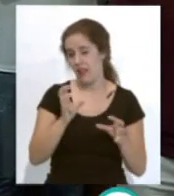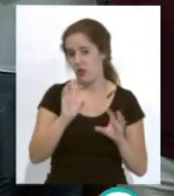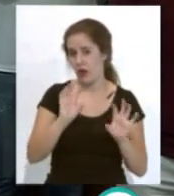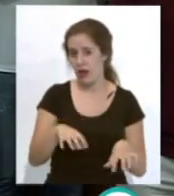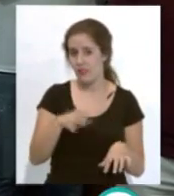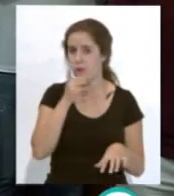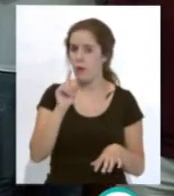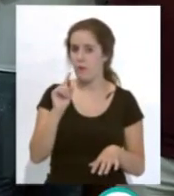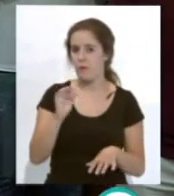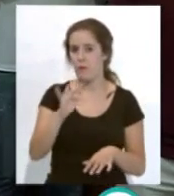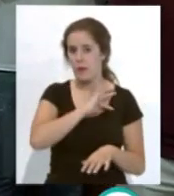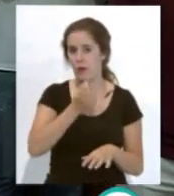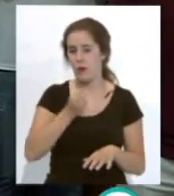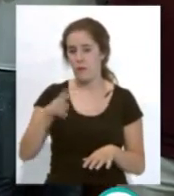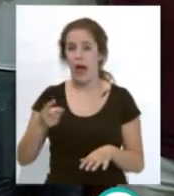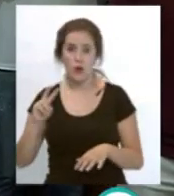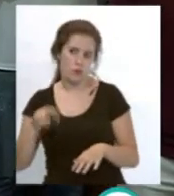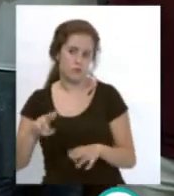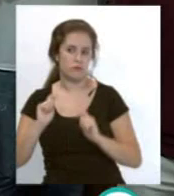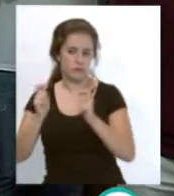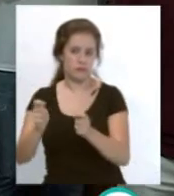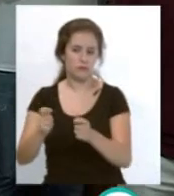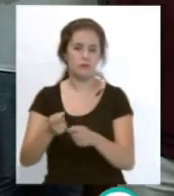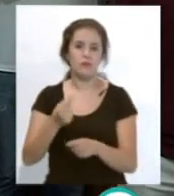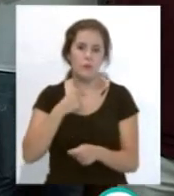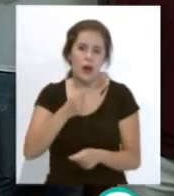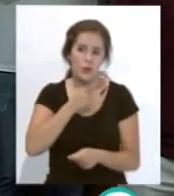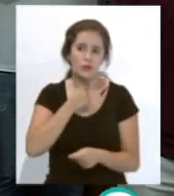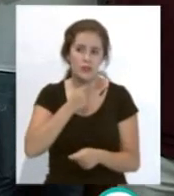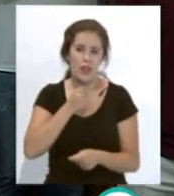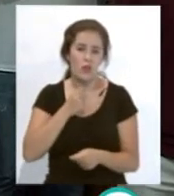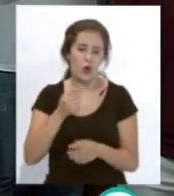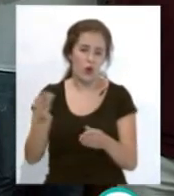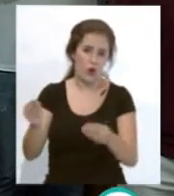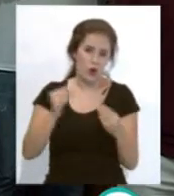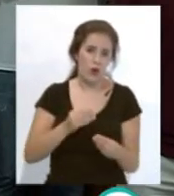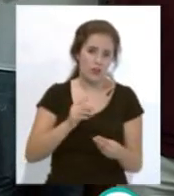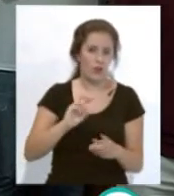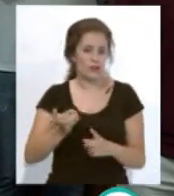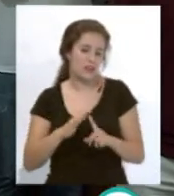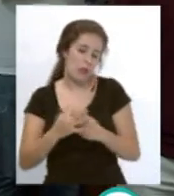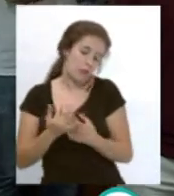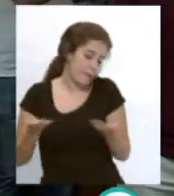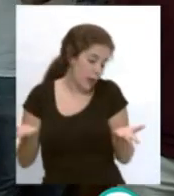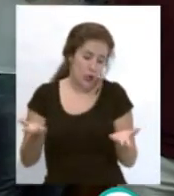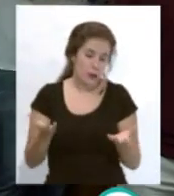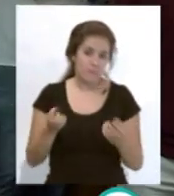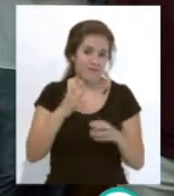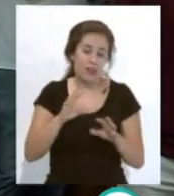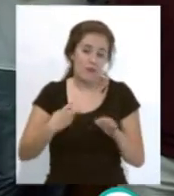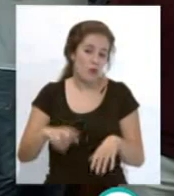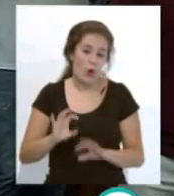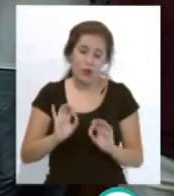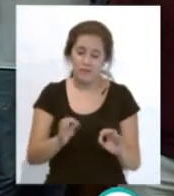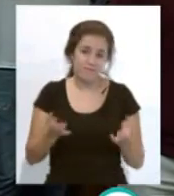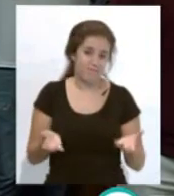haber dado el premio a Manu. Es verdad que no hubiera gustado haberlo recogido en otra circunstancia, pero bueno, el fútbol tiene estas